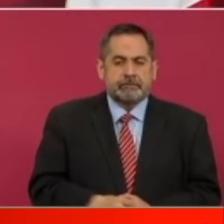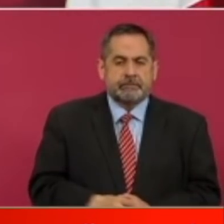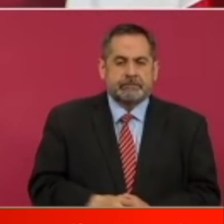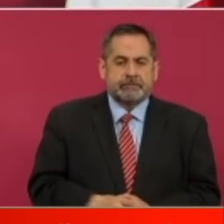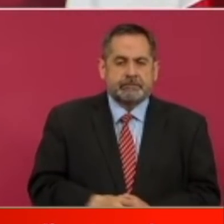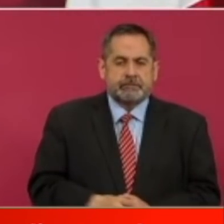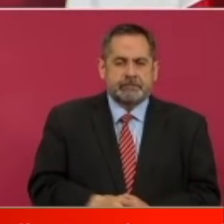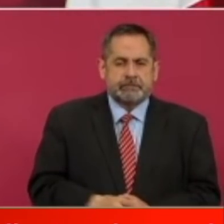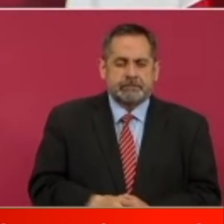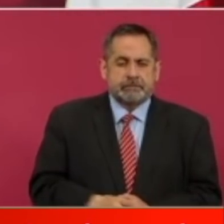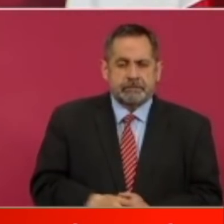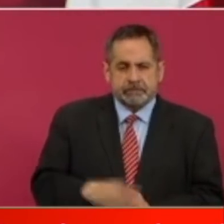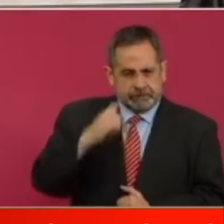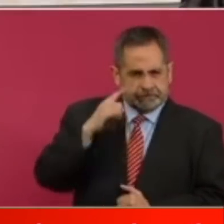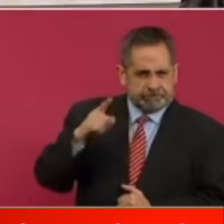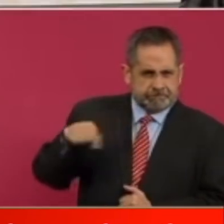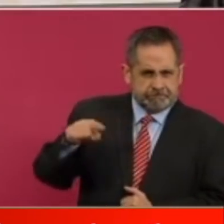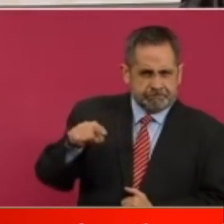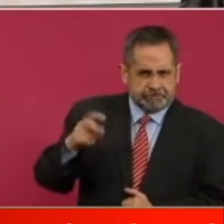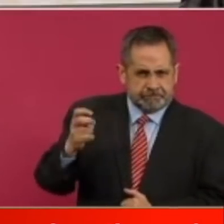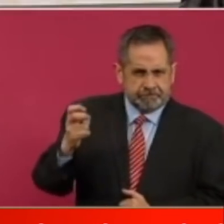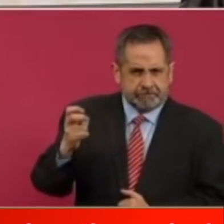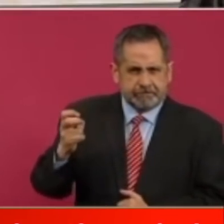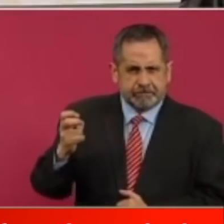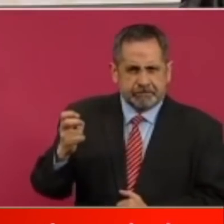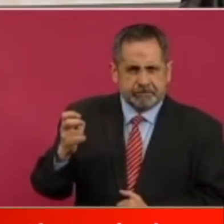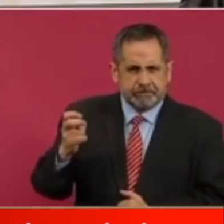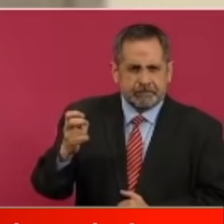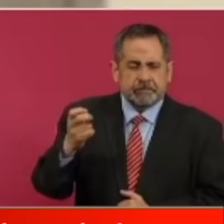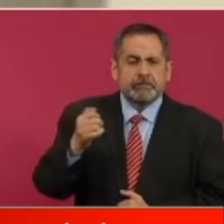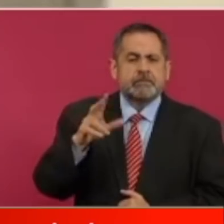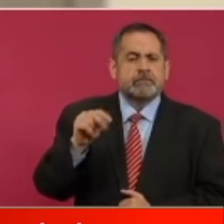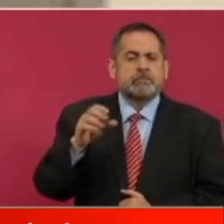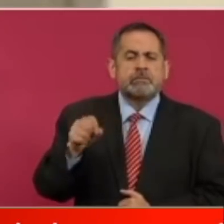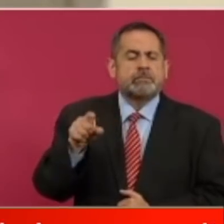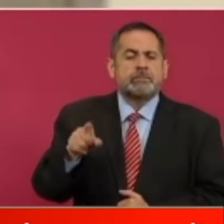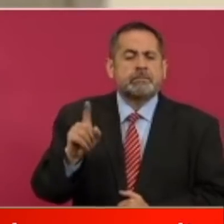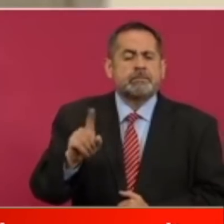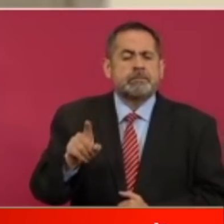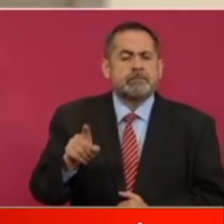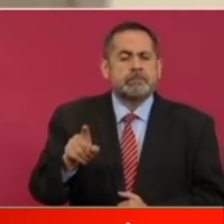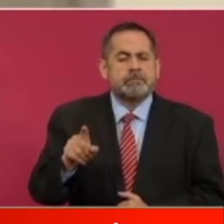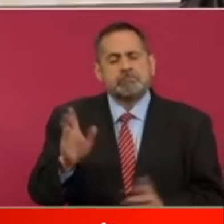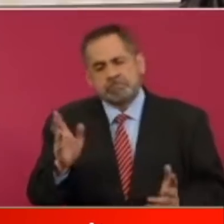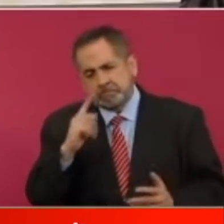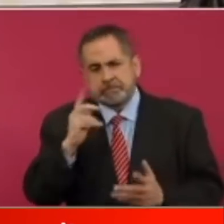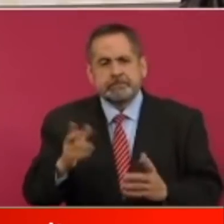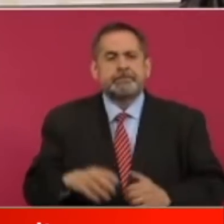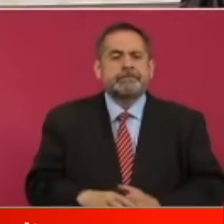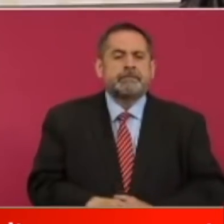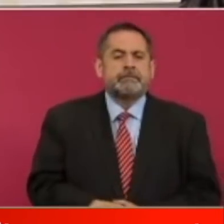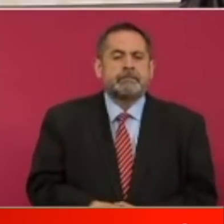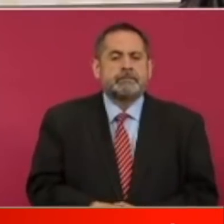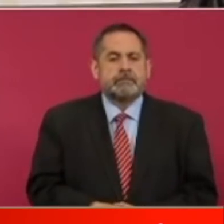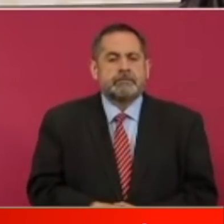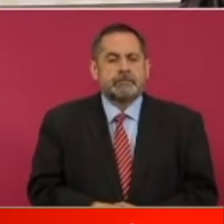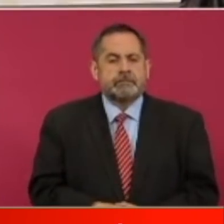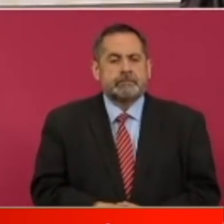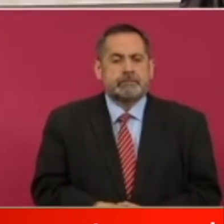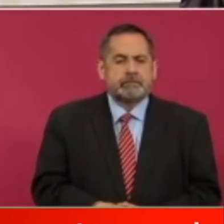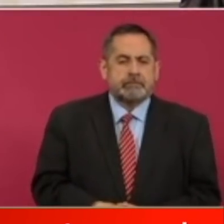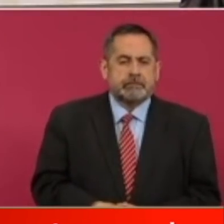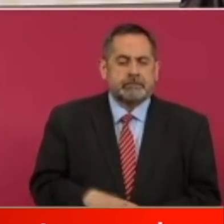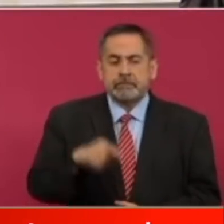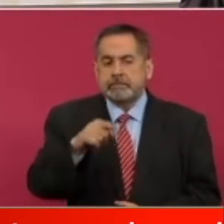ah bueno eso es eso eso ya no es la pero bueno ese es un